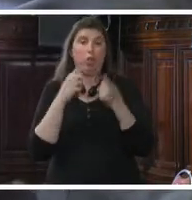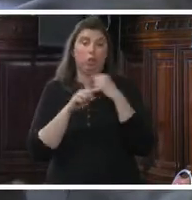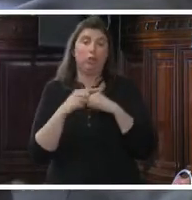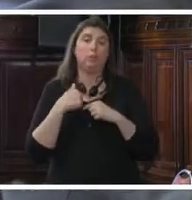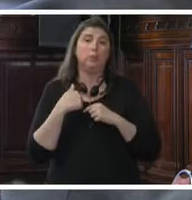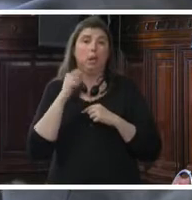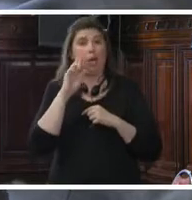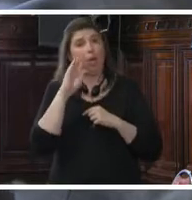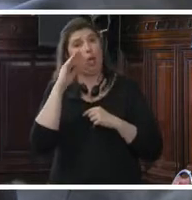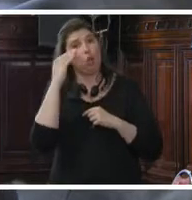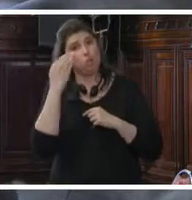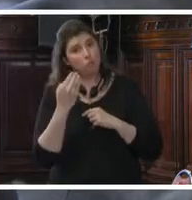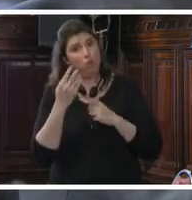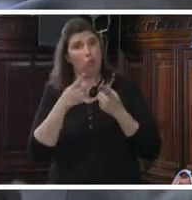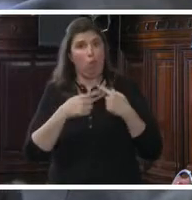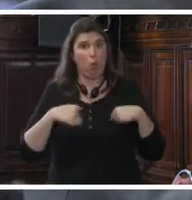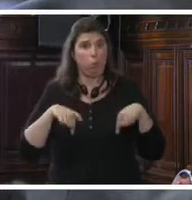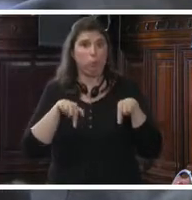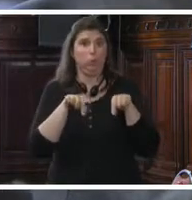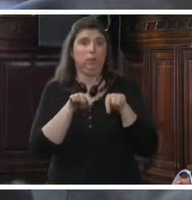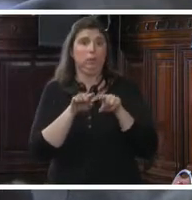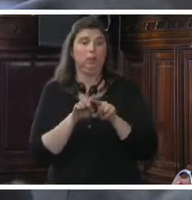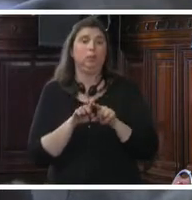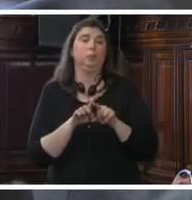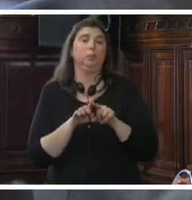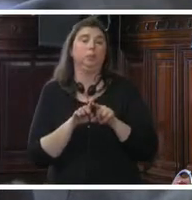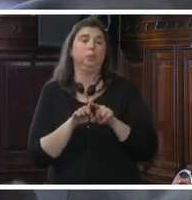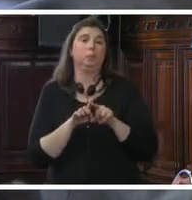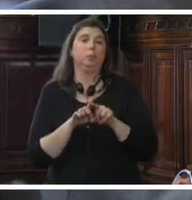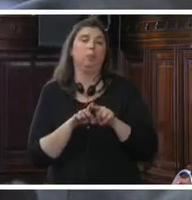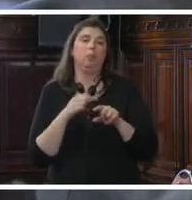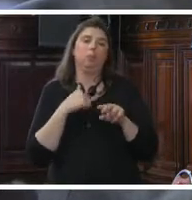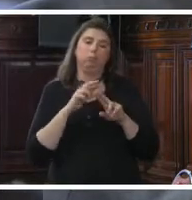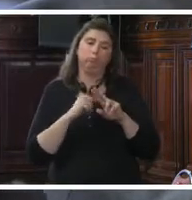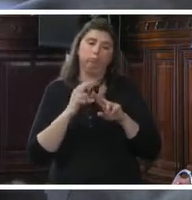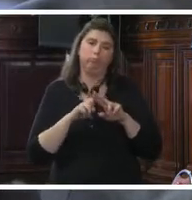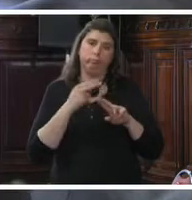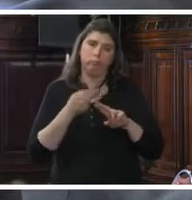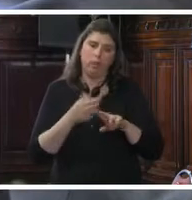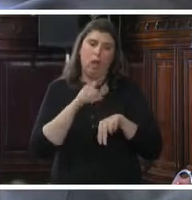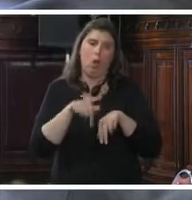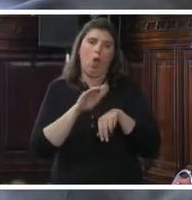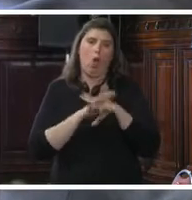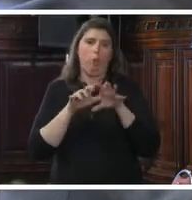reconocimiento y reiterando este compromiso.